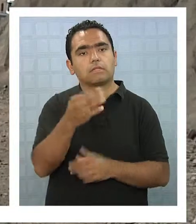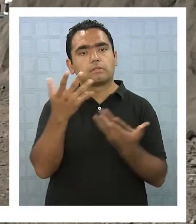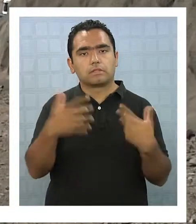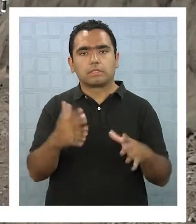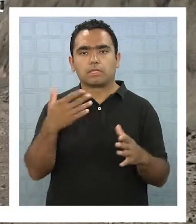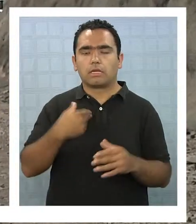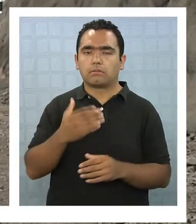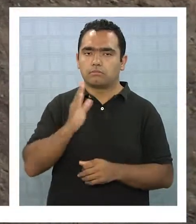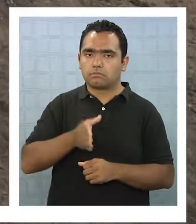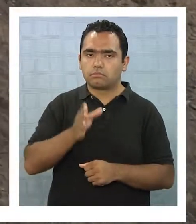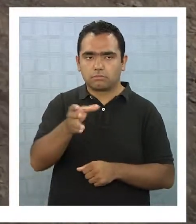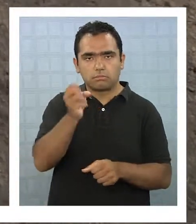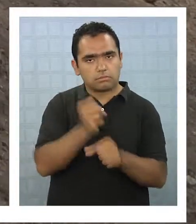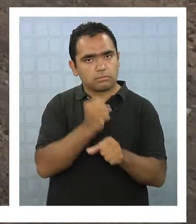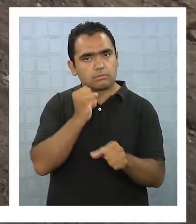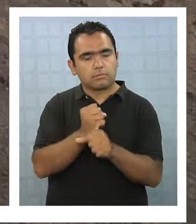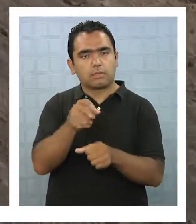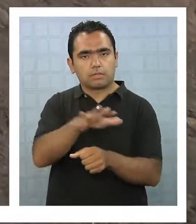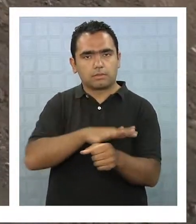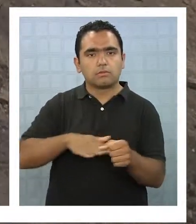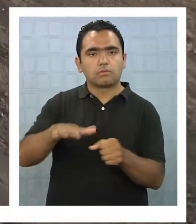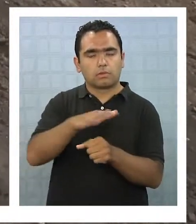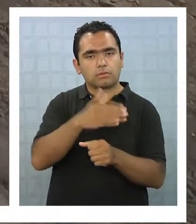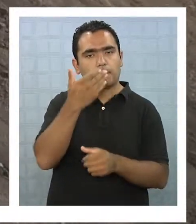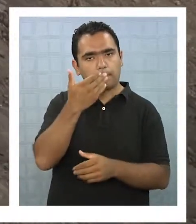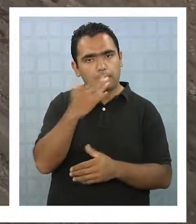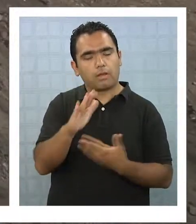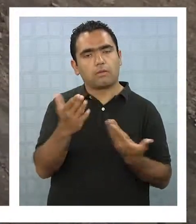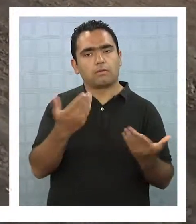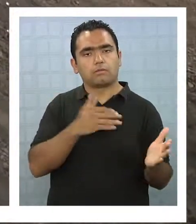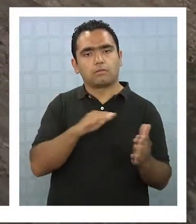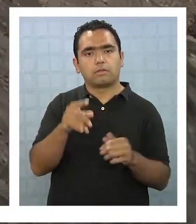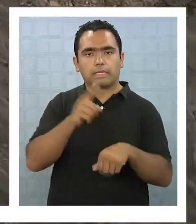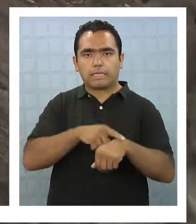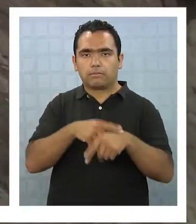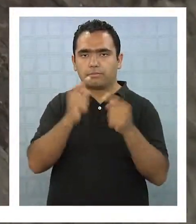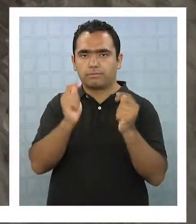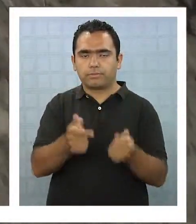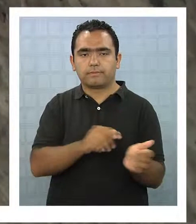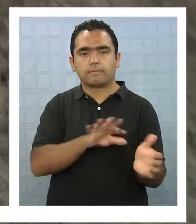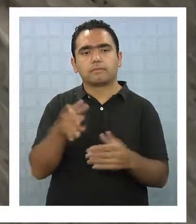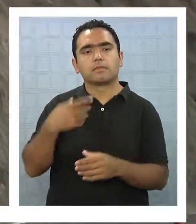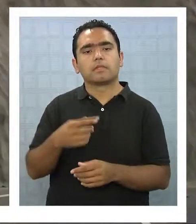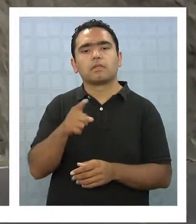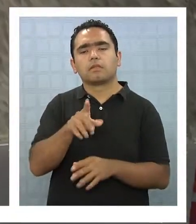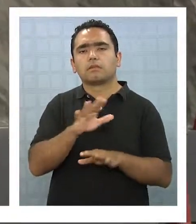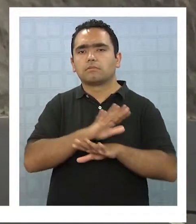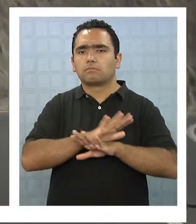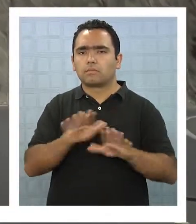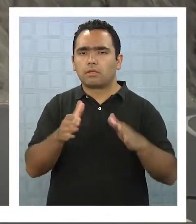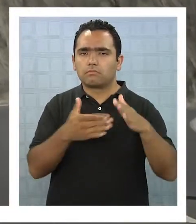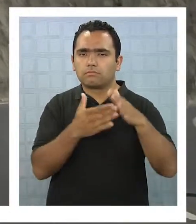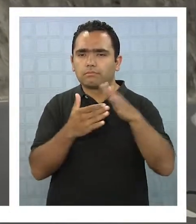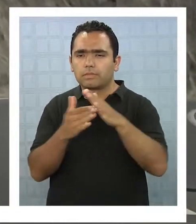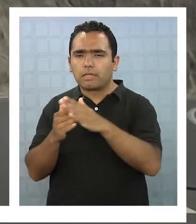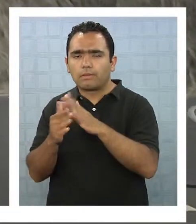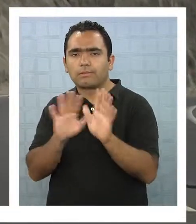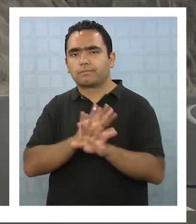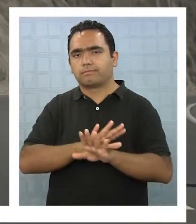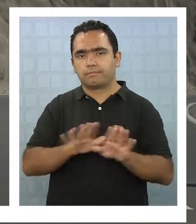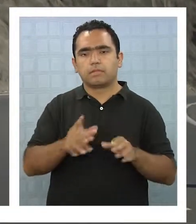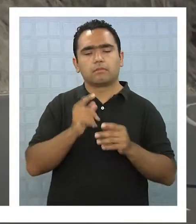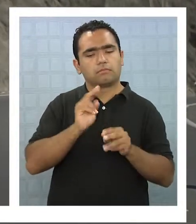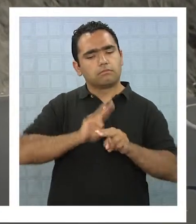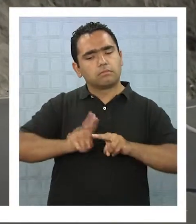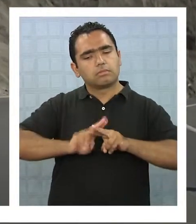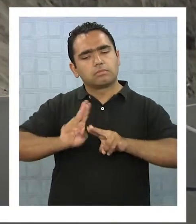realizando los trabajos para que esta situación mejore en el menor tiempo posible. Terminar aquellas cosas pendientes todavía en la 16, sabemos